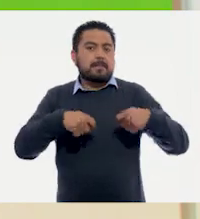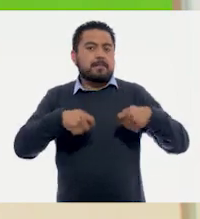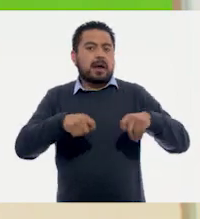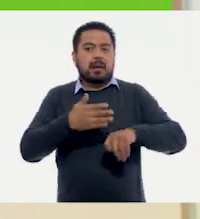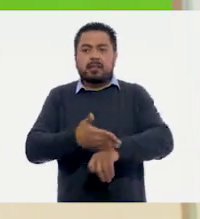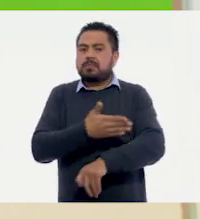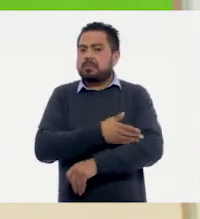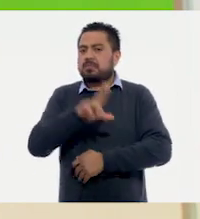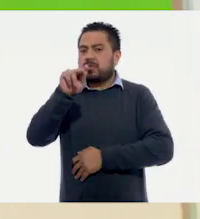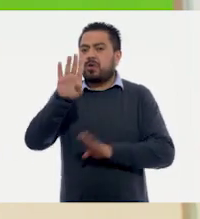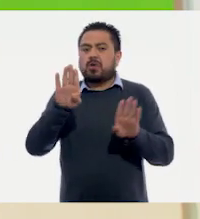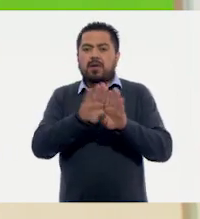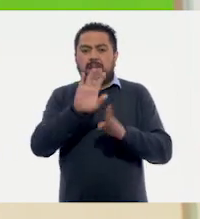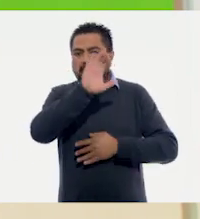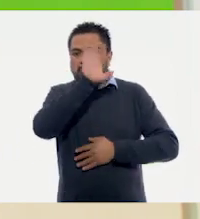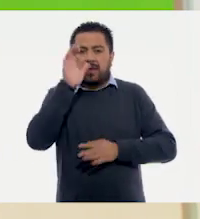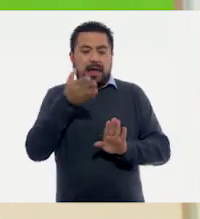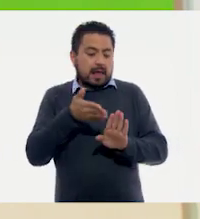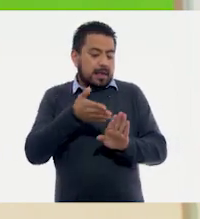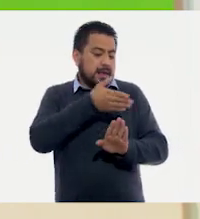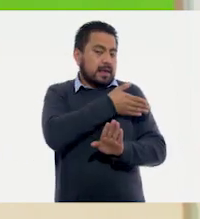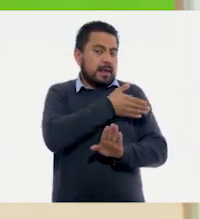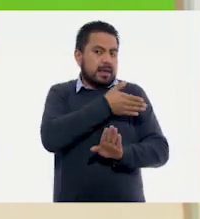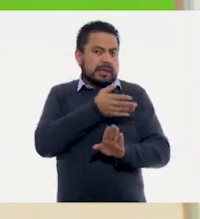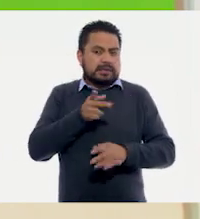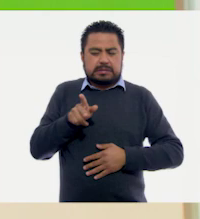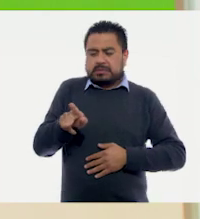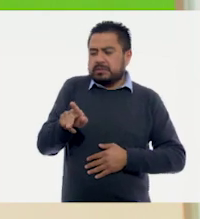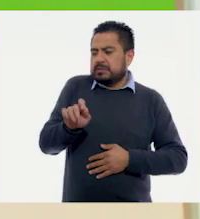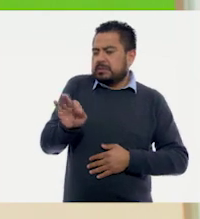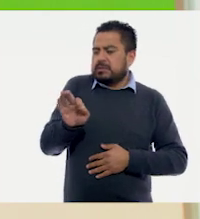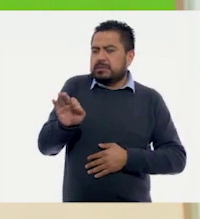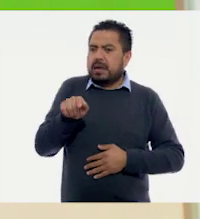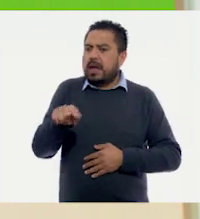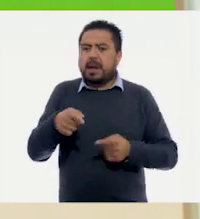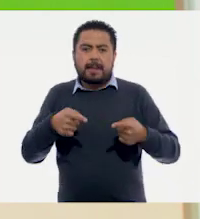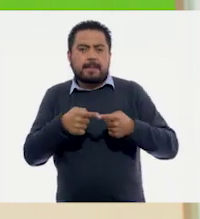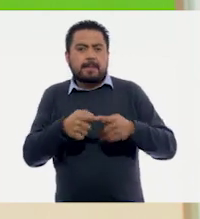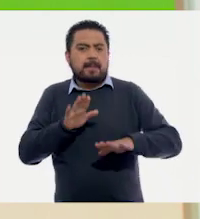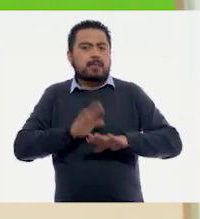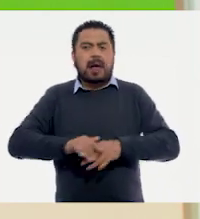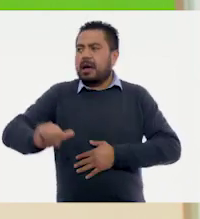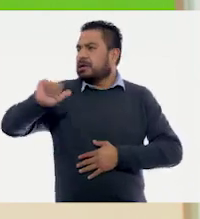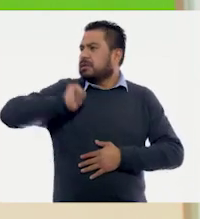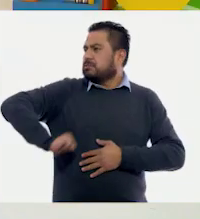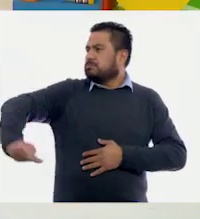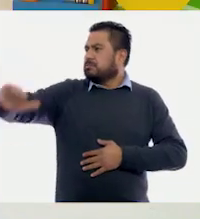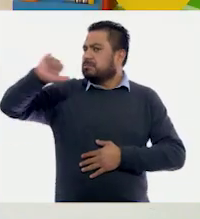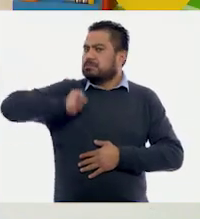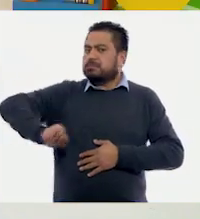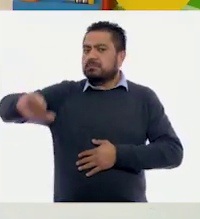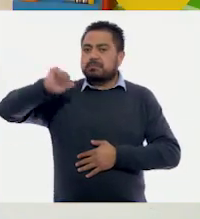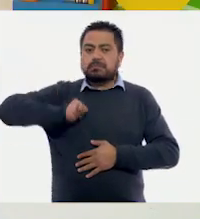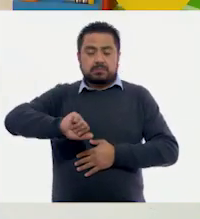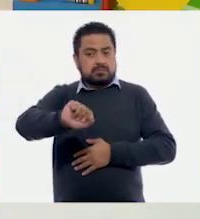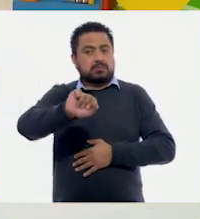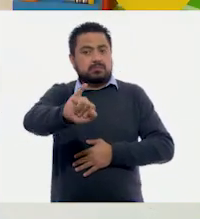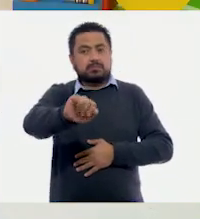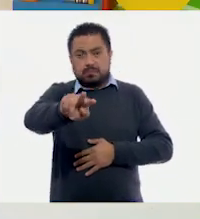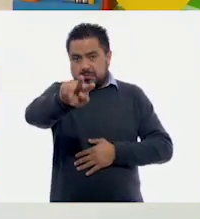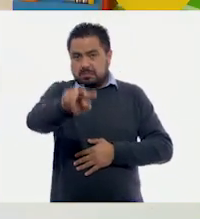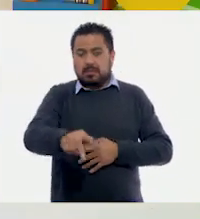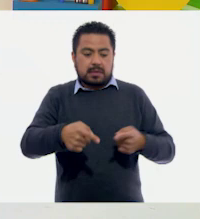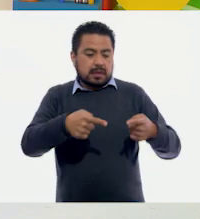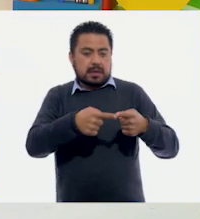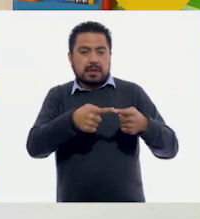y madera como en la fotografía anterior. Parece como si este parque fuera más antiguo. Es cierto. El